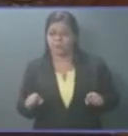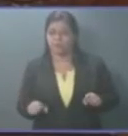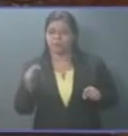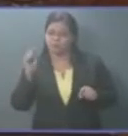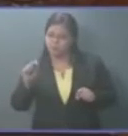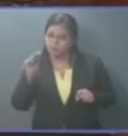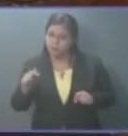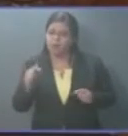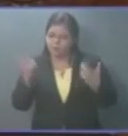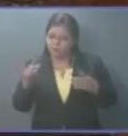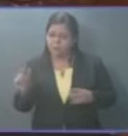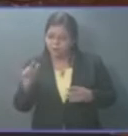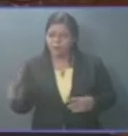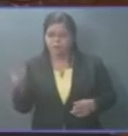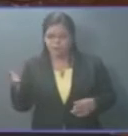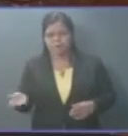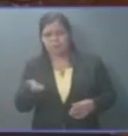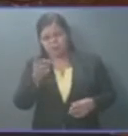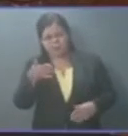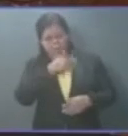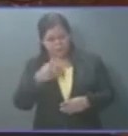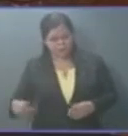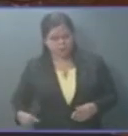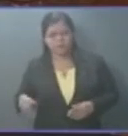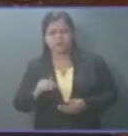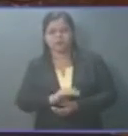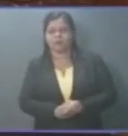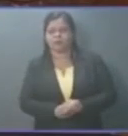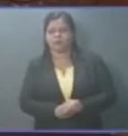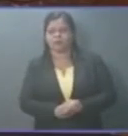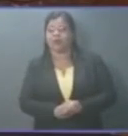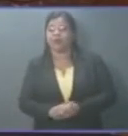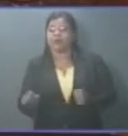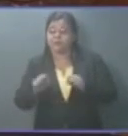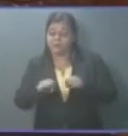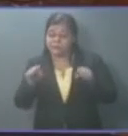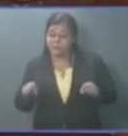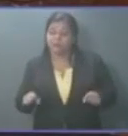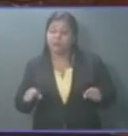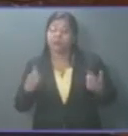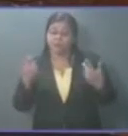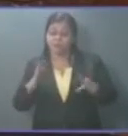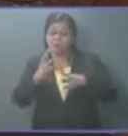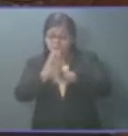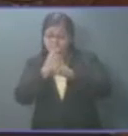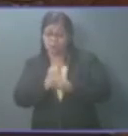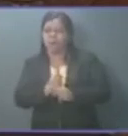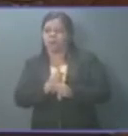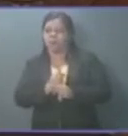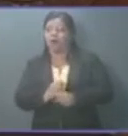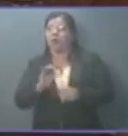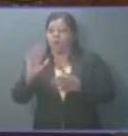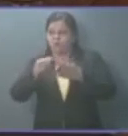él le permitió llegar a ser presidente, el sistema que le garantizó su